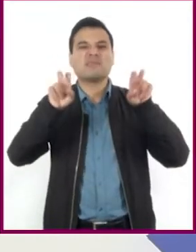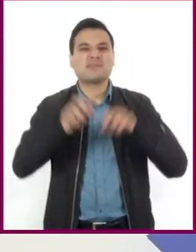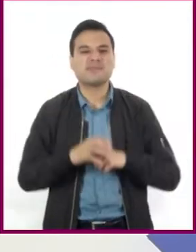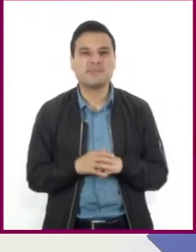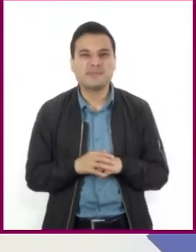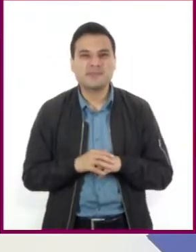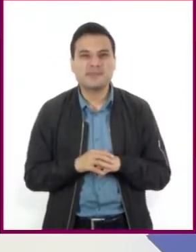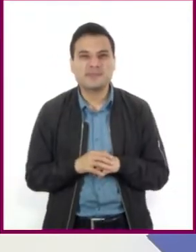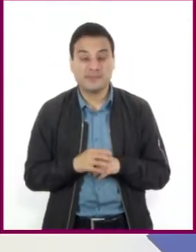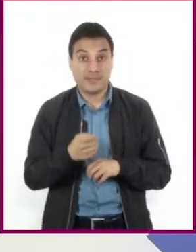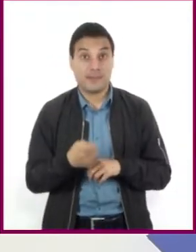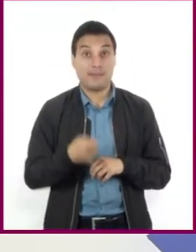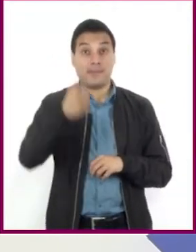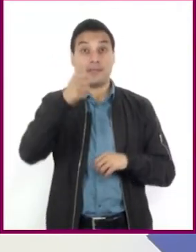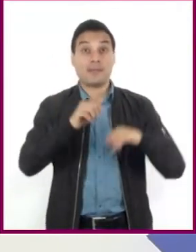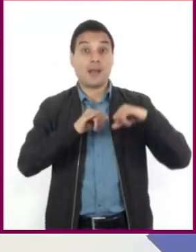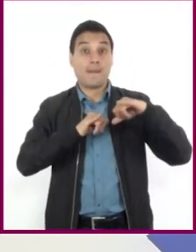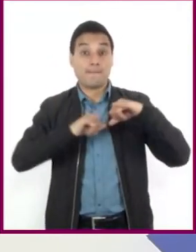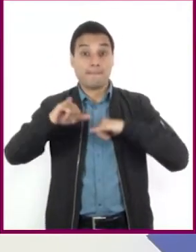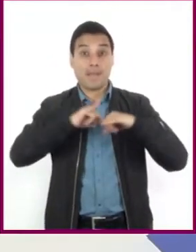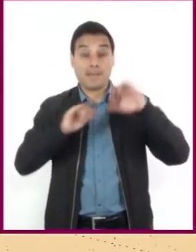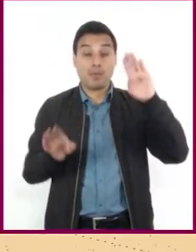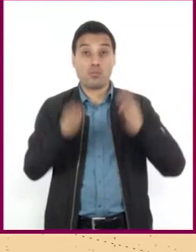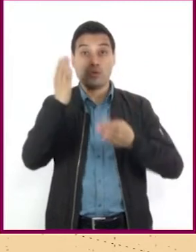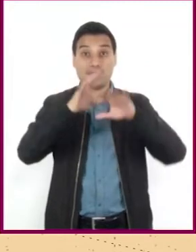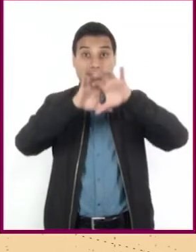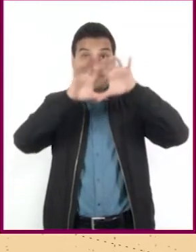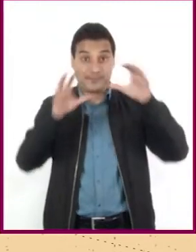primer mapamundi en escala.